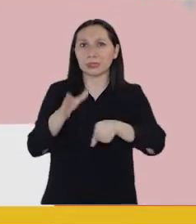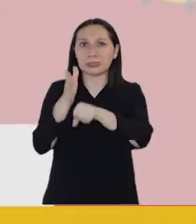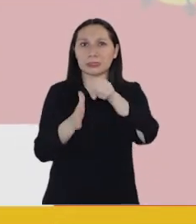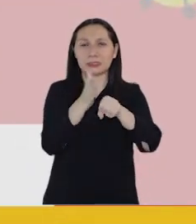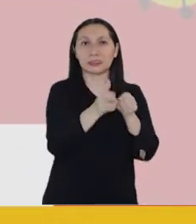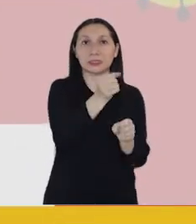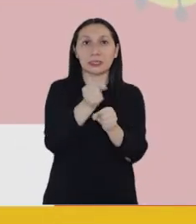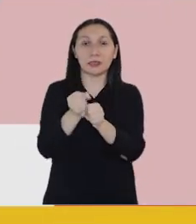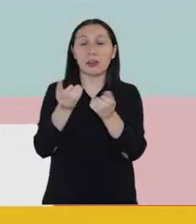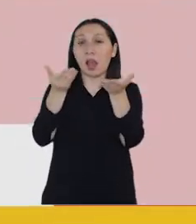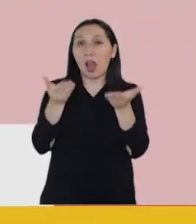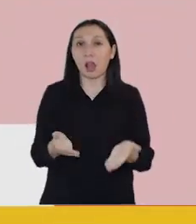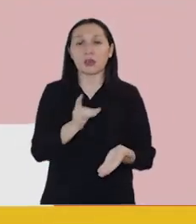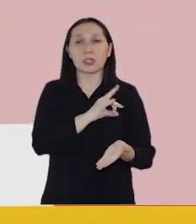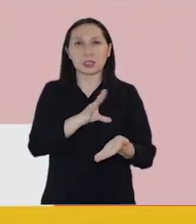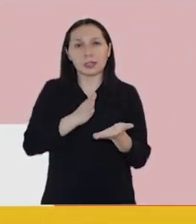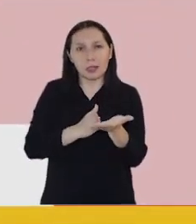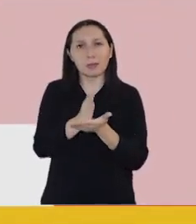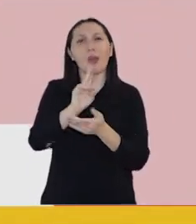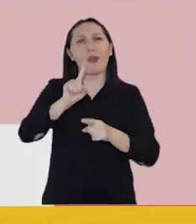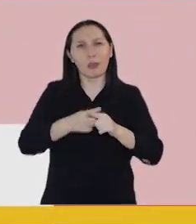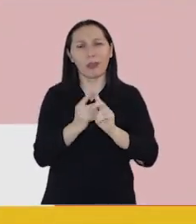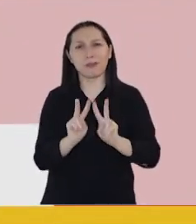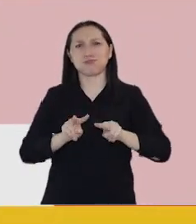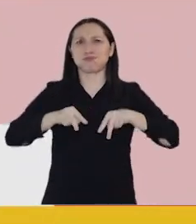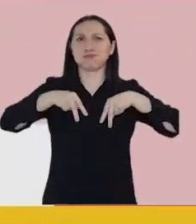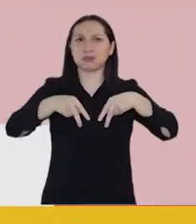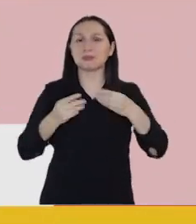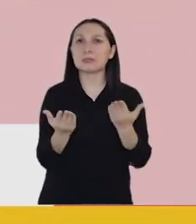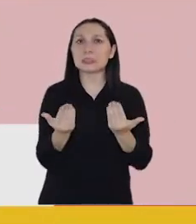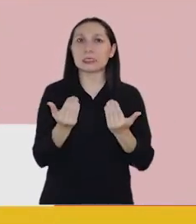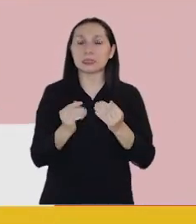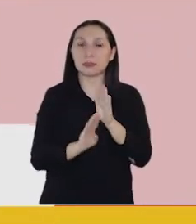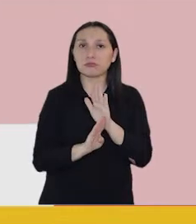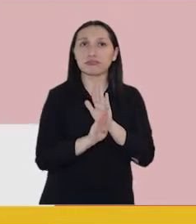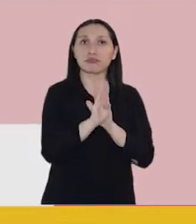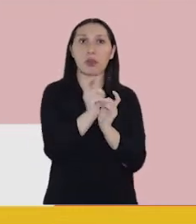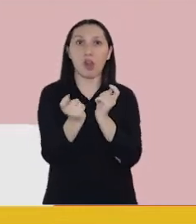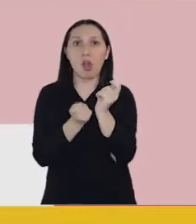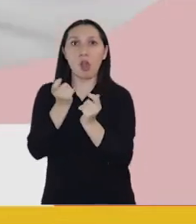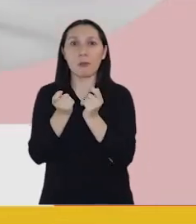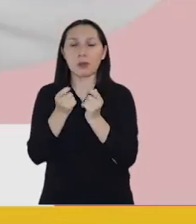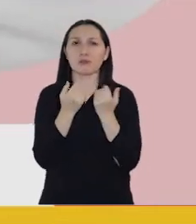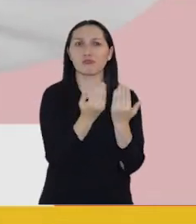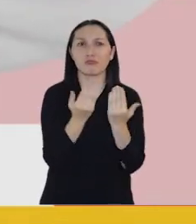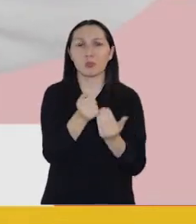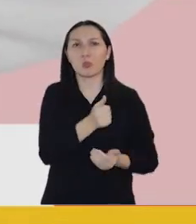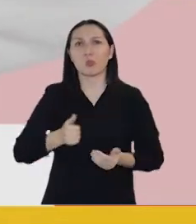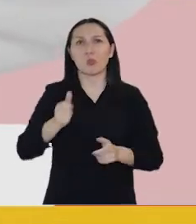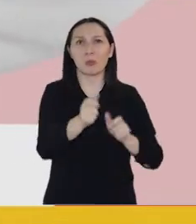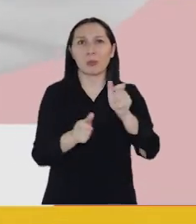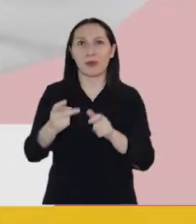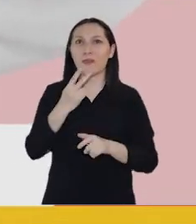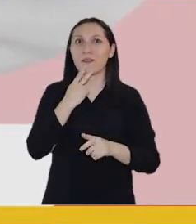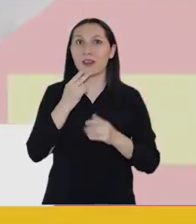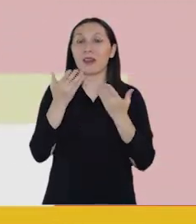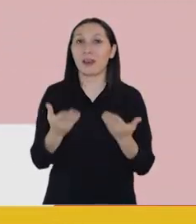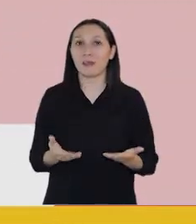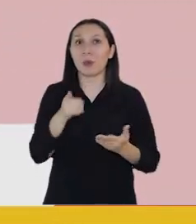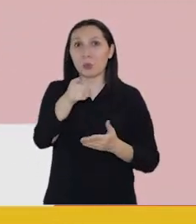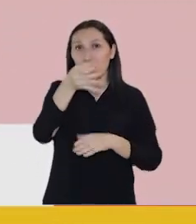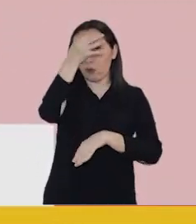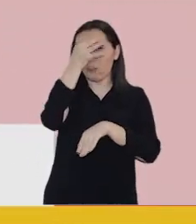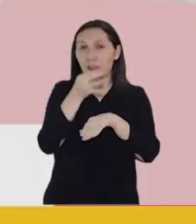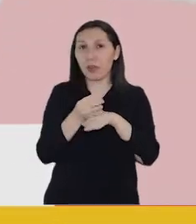perdieron sus trabajos. Pero hoy, Chile comienza a levantarse. Y es necesario que el crecimiento económico llegue a todos sus habitantes.